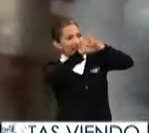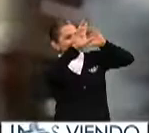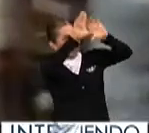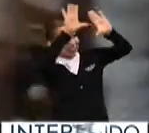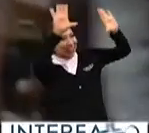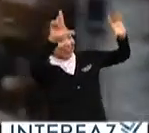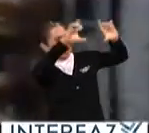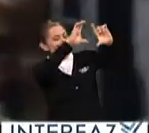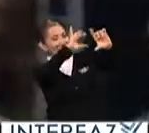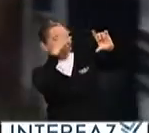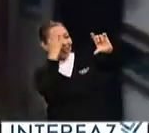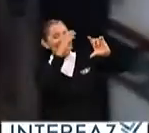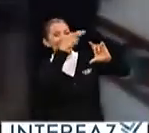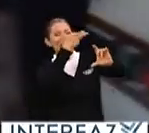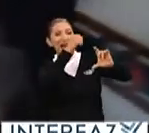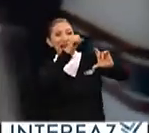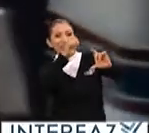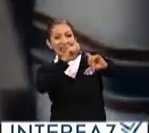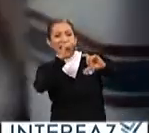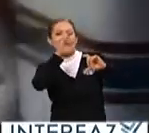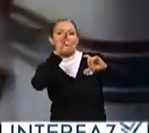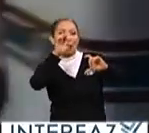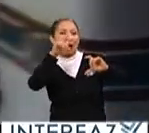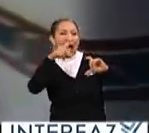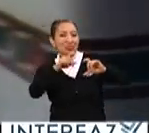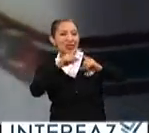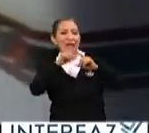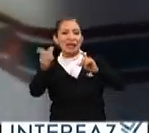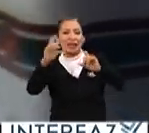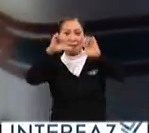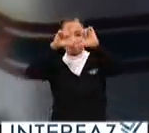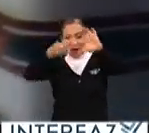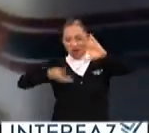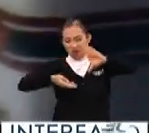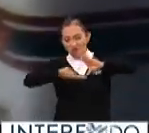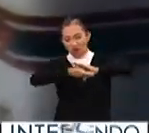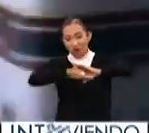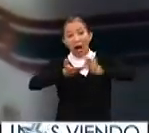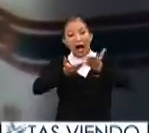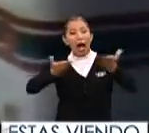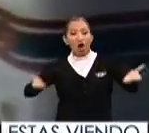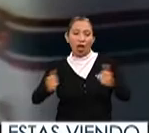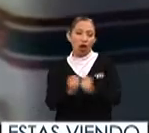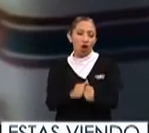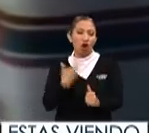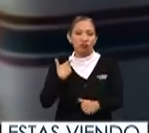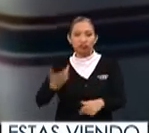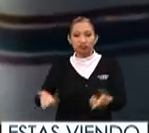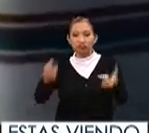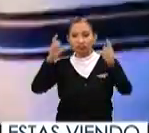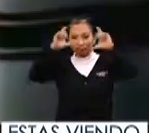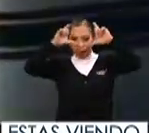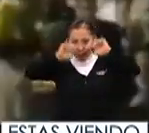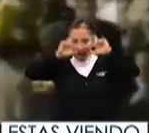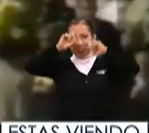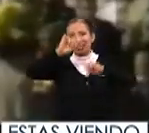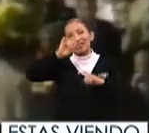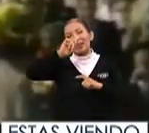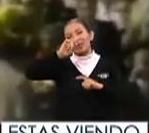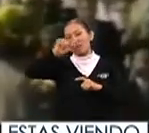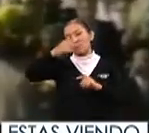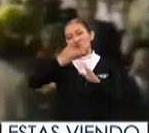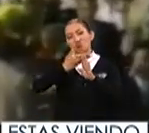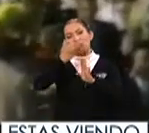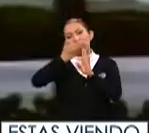cámaras Hasselblad y de placa ahora se sacan con cámaras digitales de